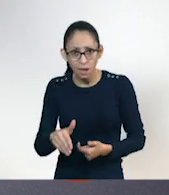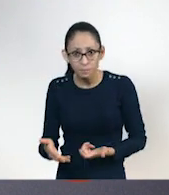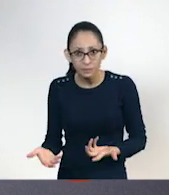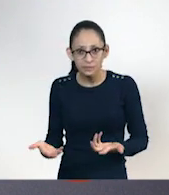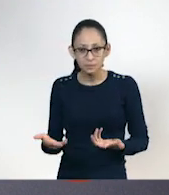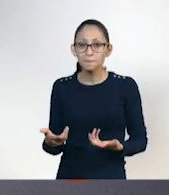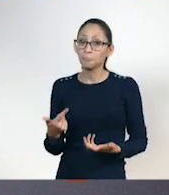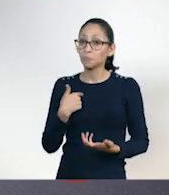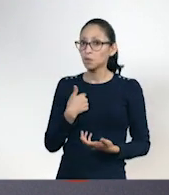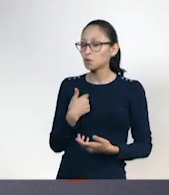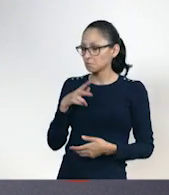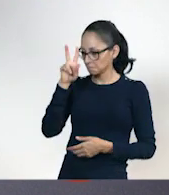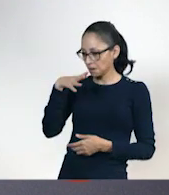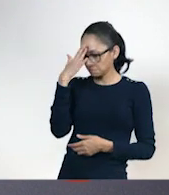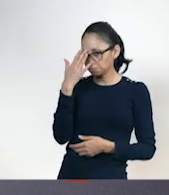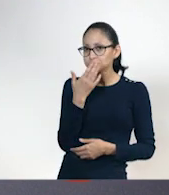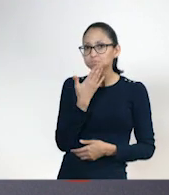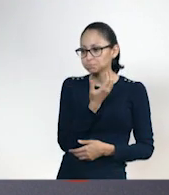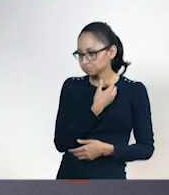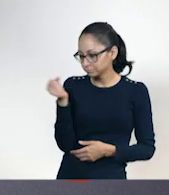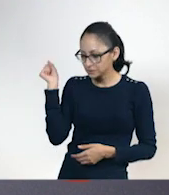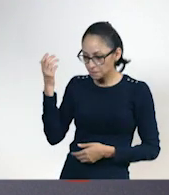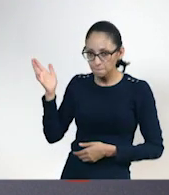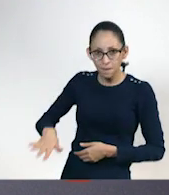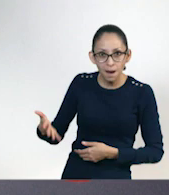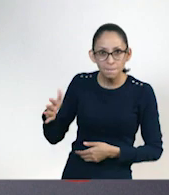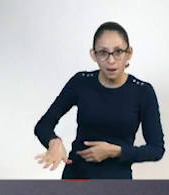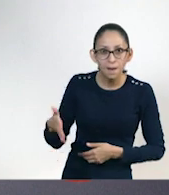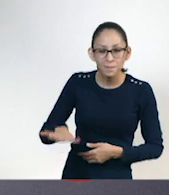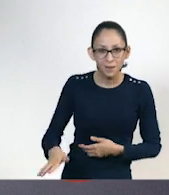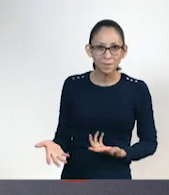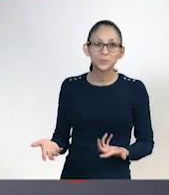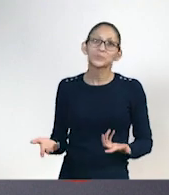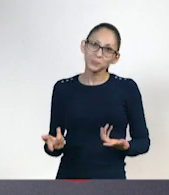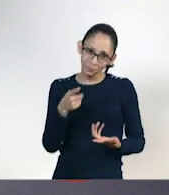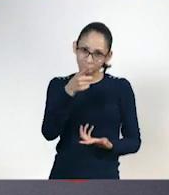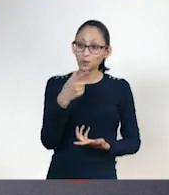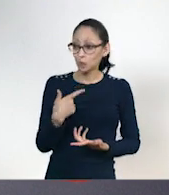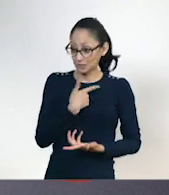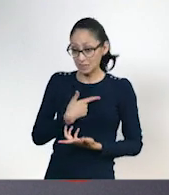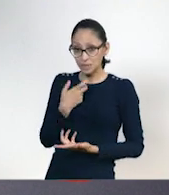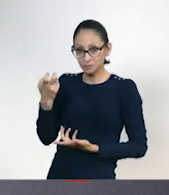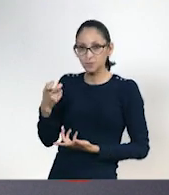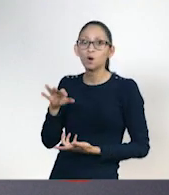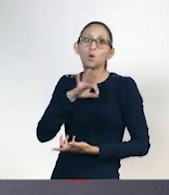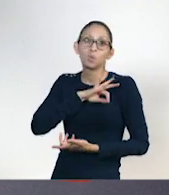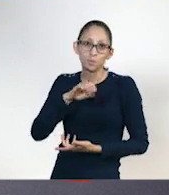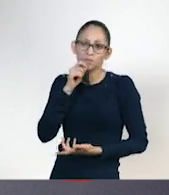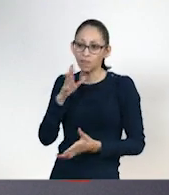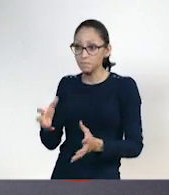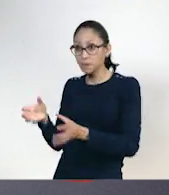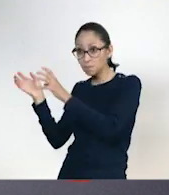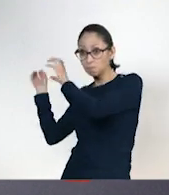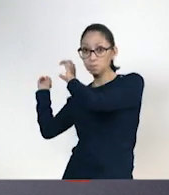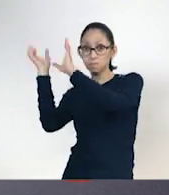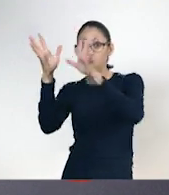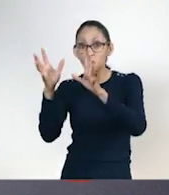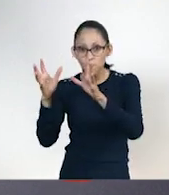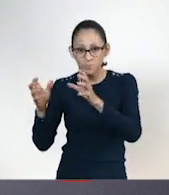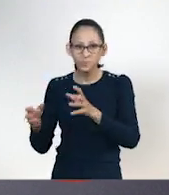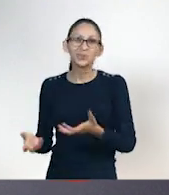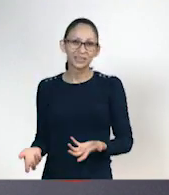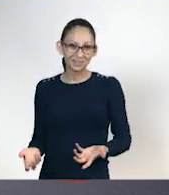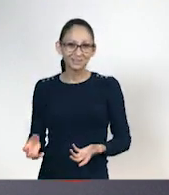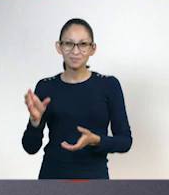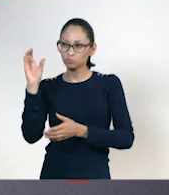básquet es muy bueno, maestro. Ah, entonces te recomendaría buscar deportes como el básquetbol, el balonmano, en donde usas las manos, el fútbol americano